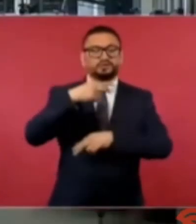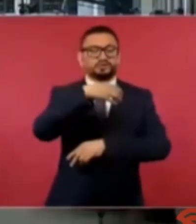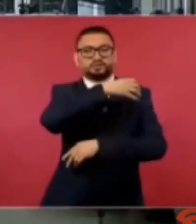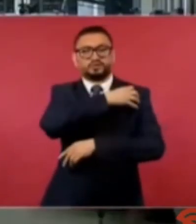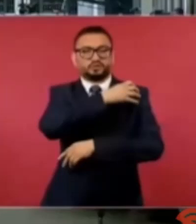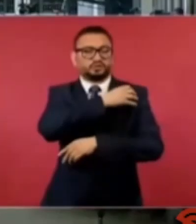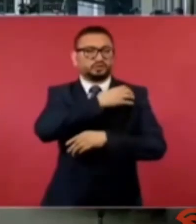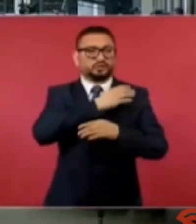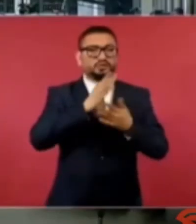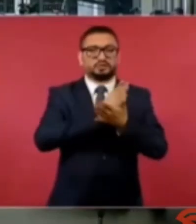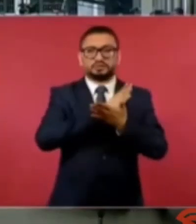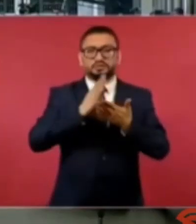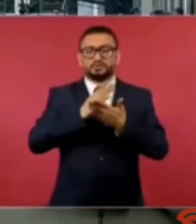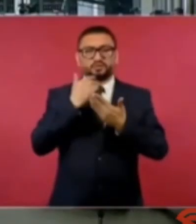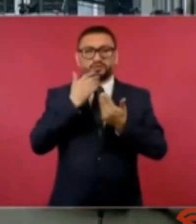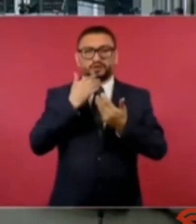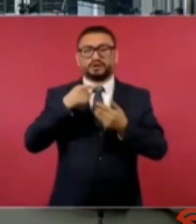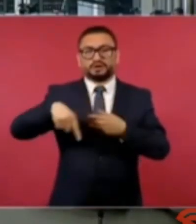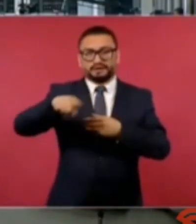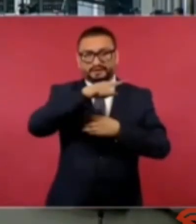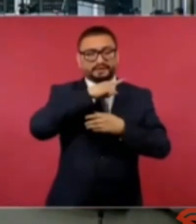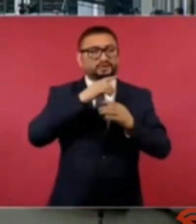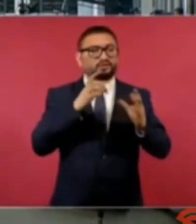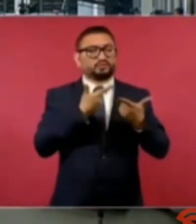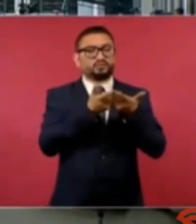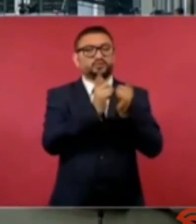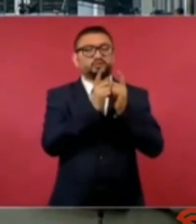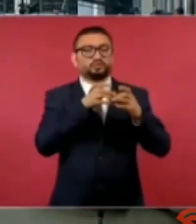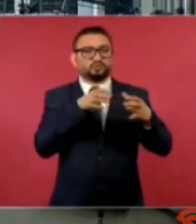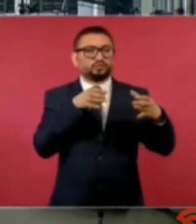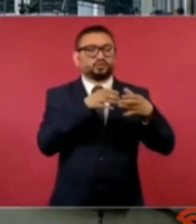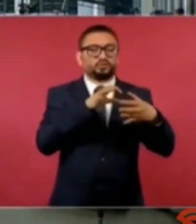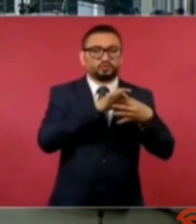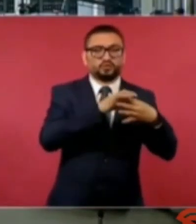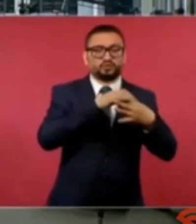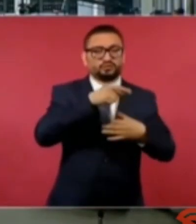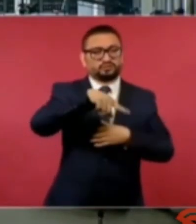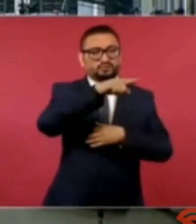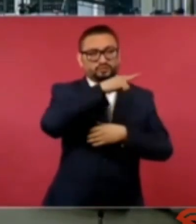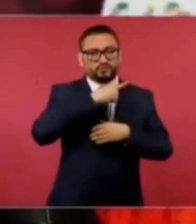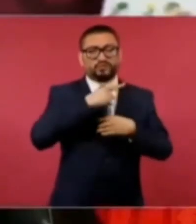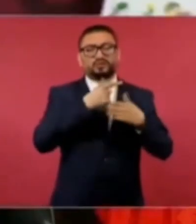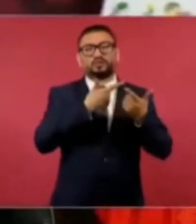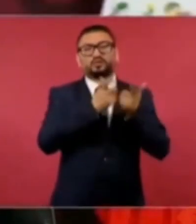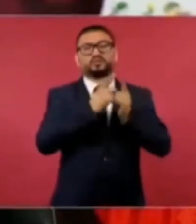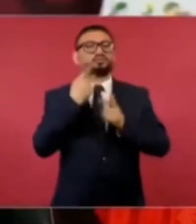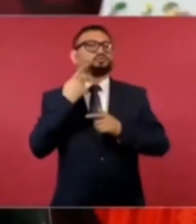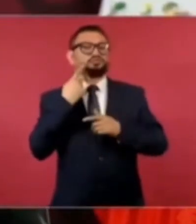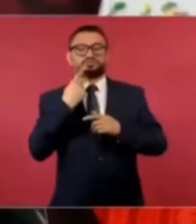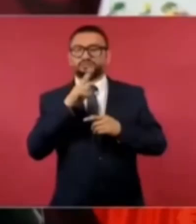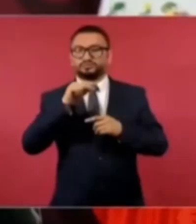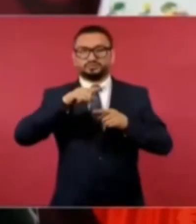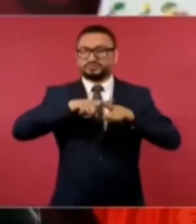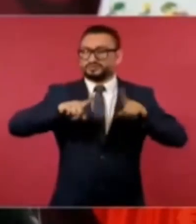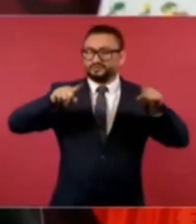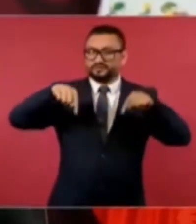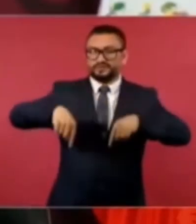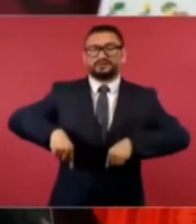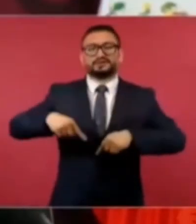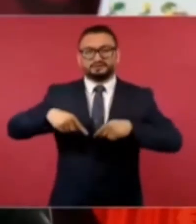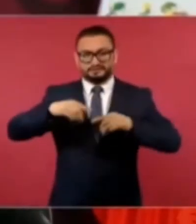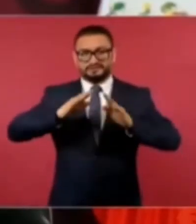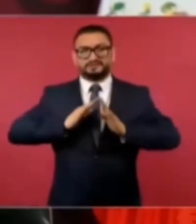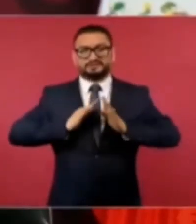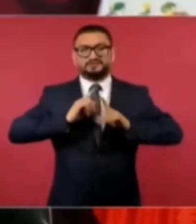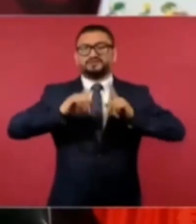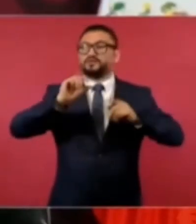que pertenezcan a la oligarquía es distinto este ejército al de otros países